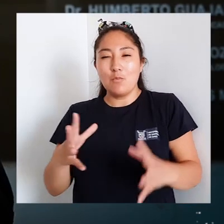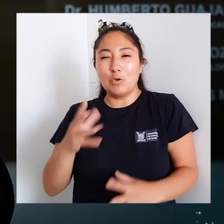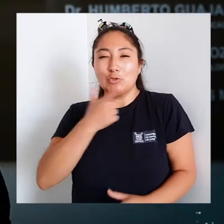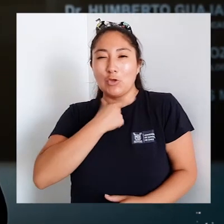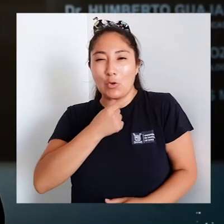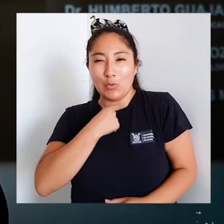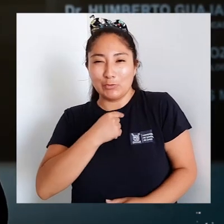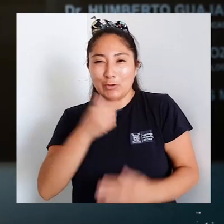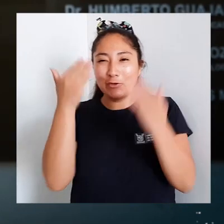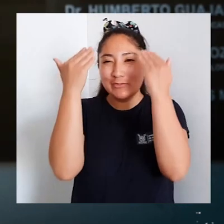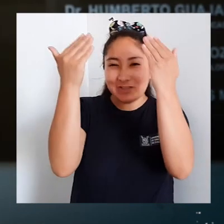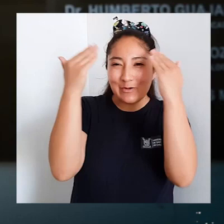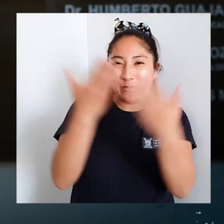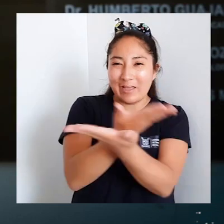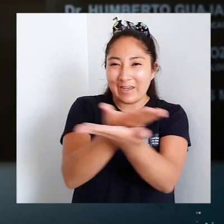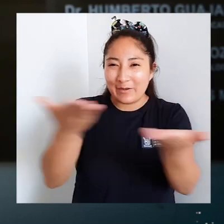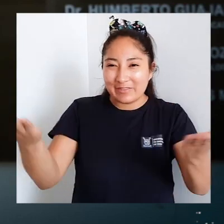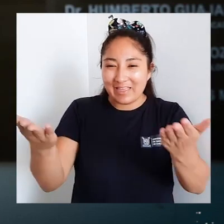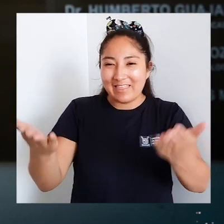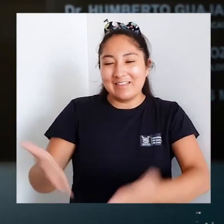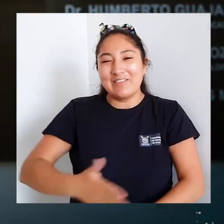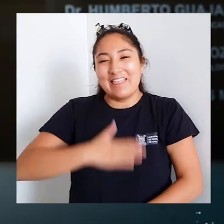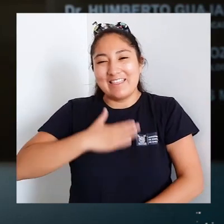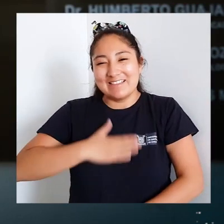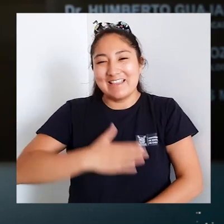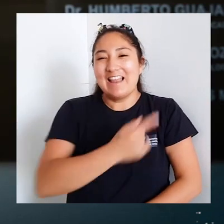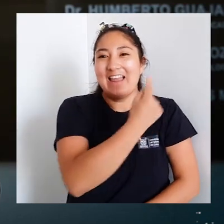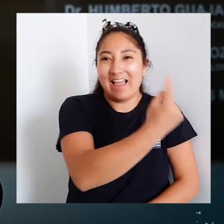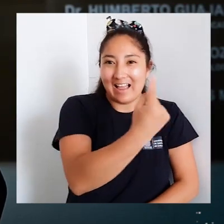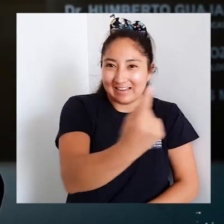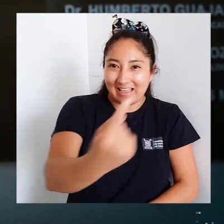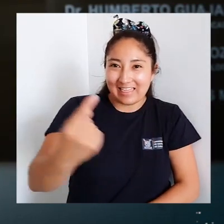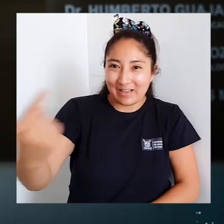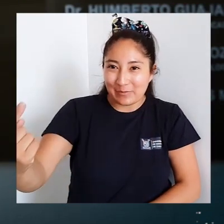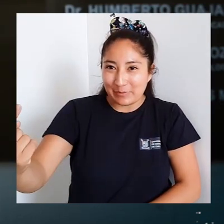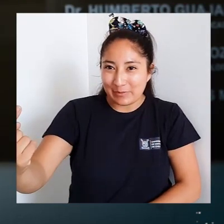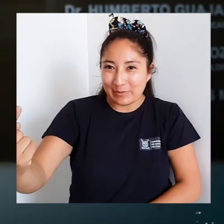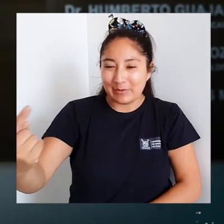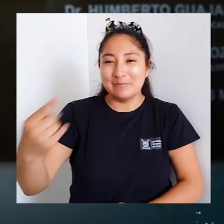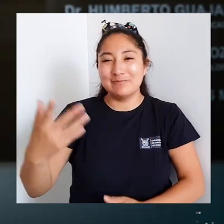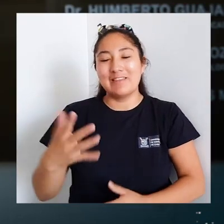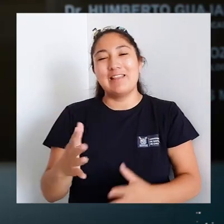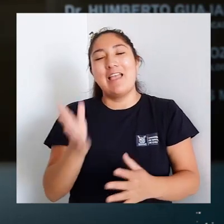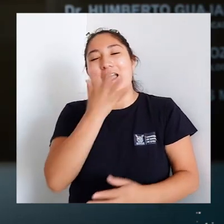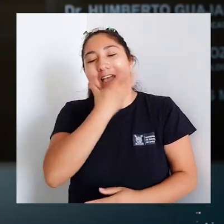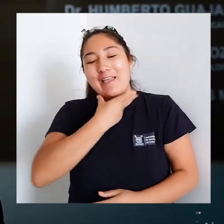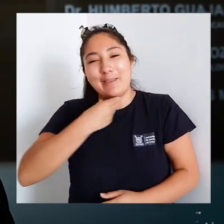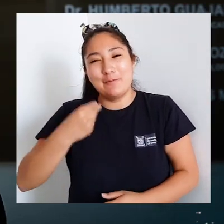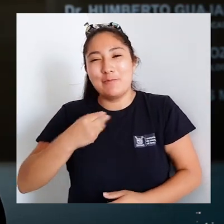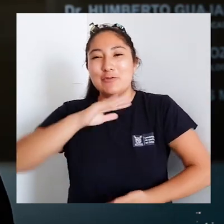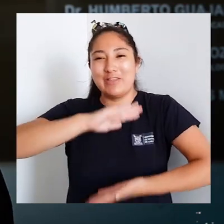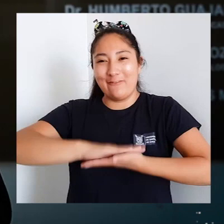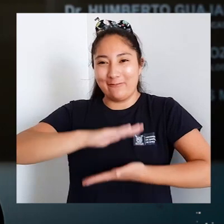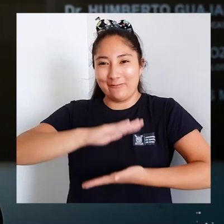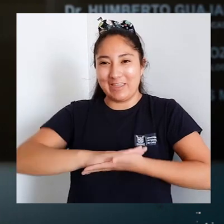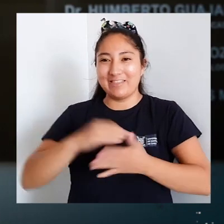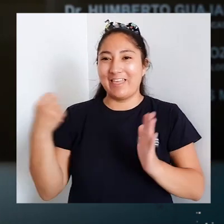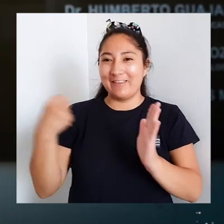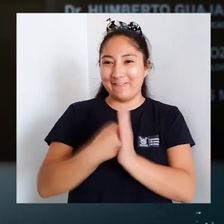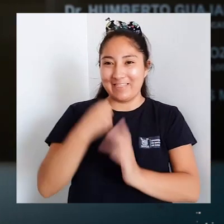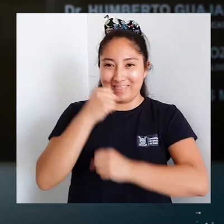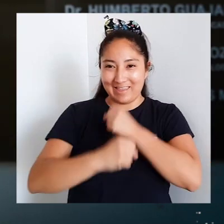Me da mucho gusto saludarles y desearles a cada una y a cada uno de ustedes unas hermosas